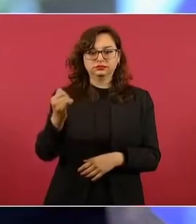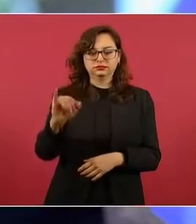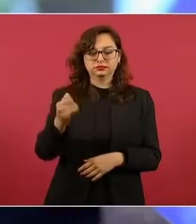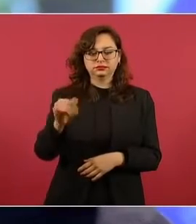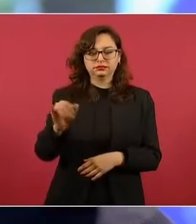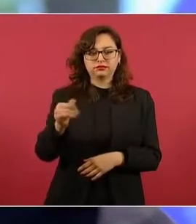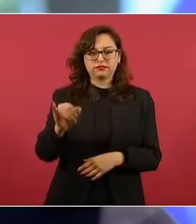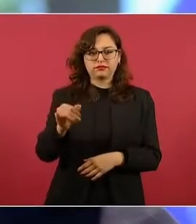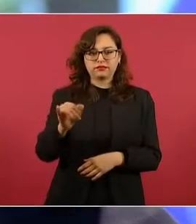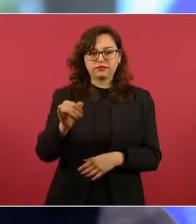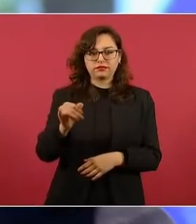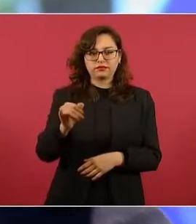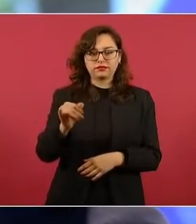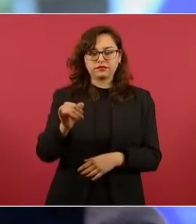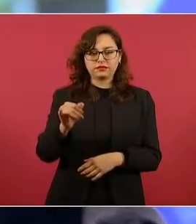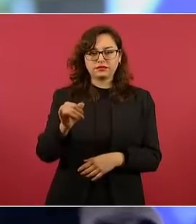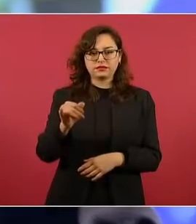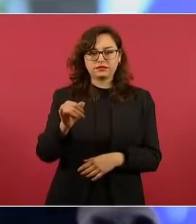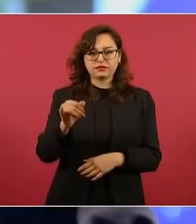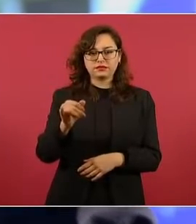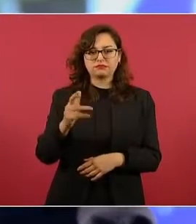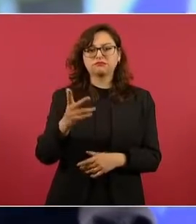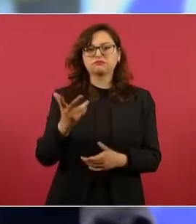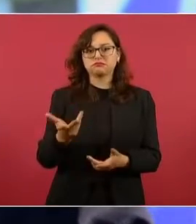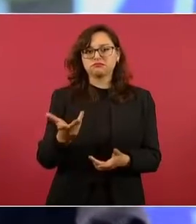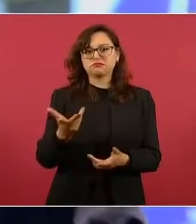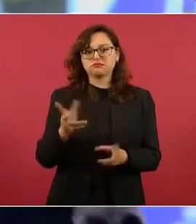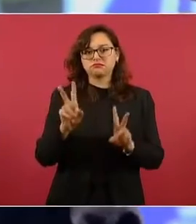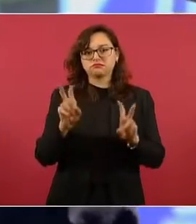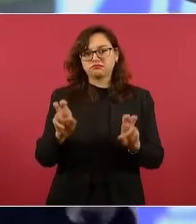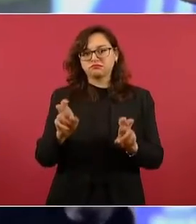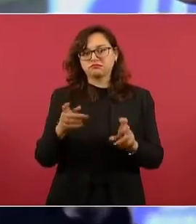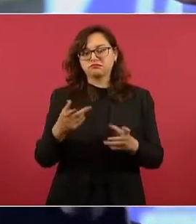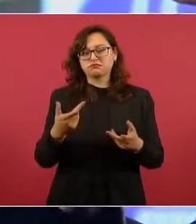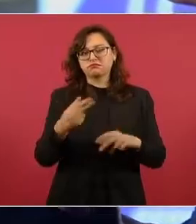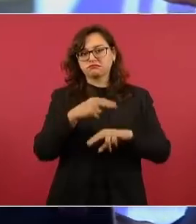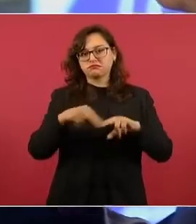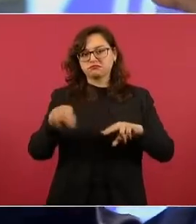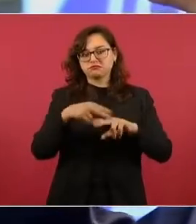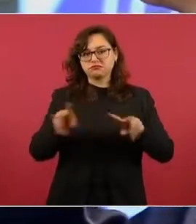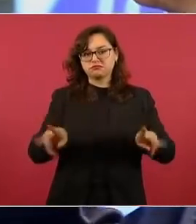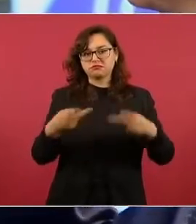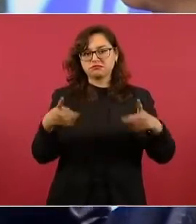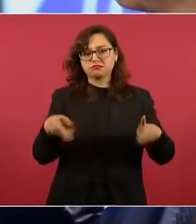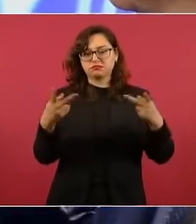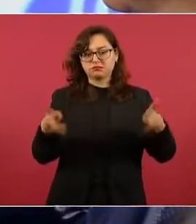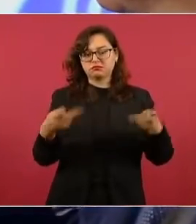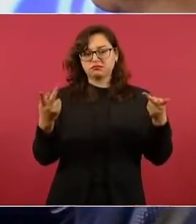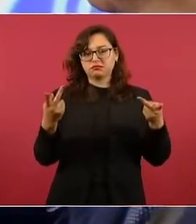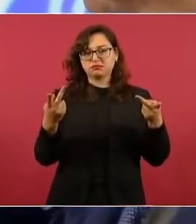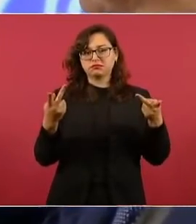recursos, son los